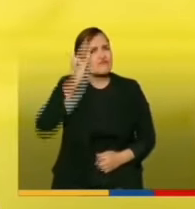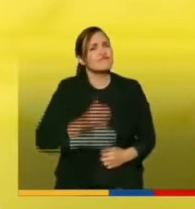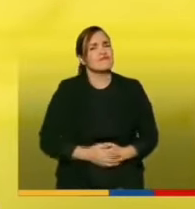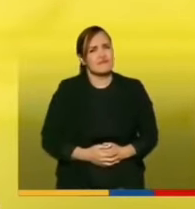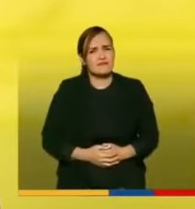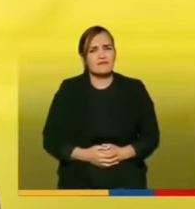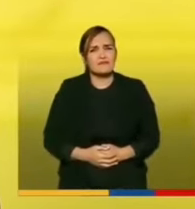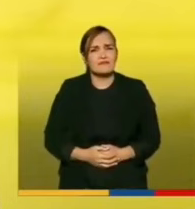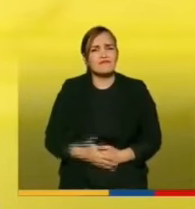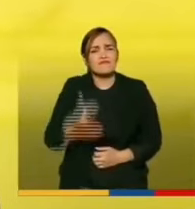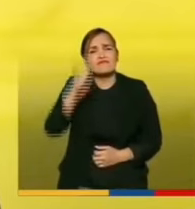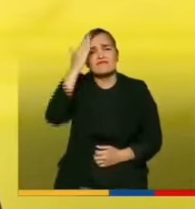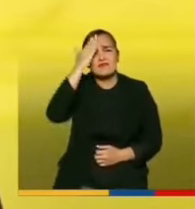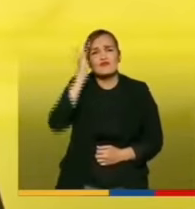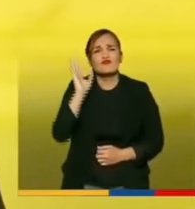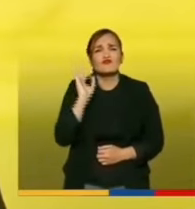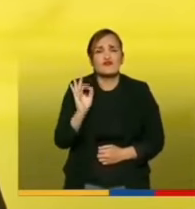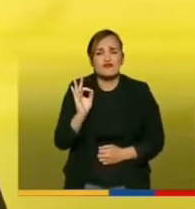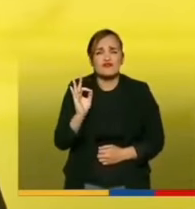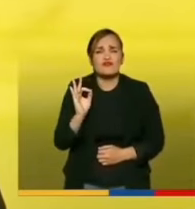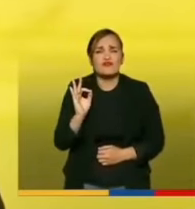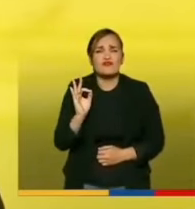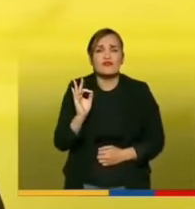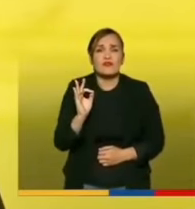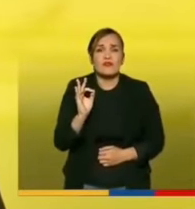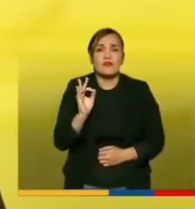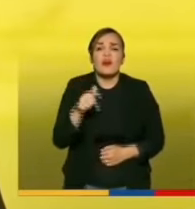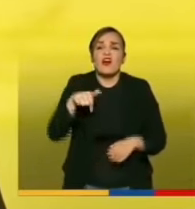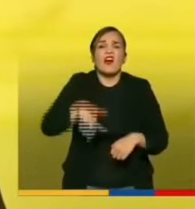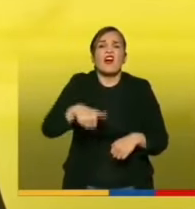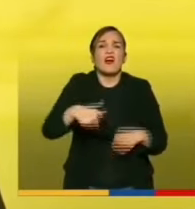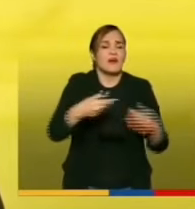que periódicamente nos traen menúes